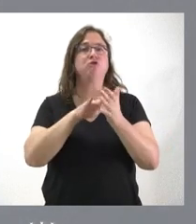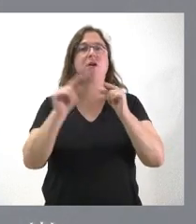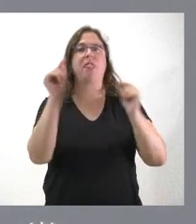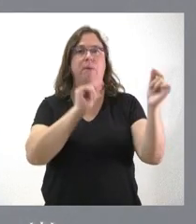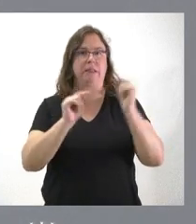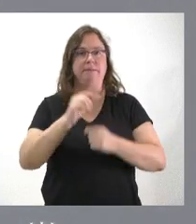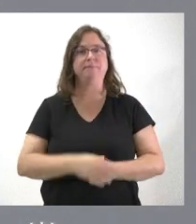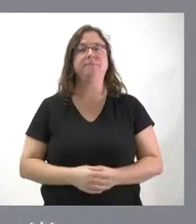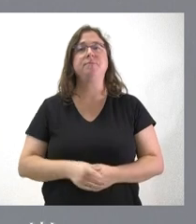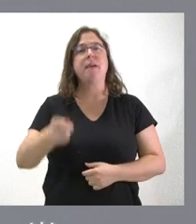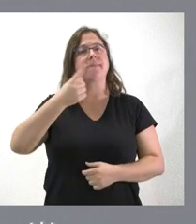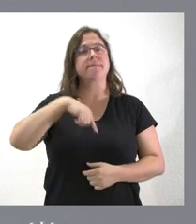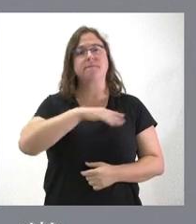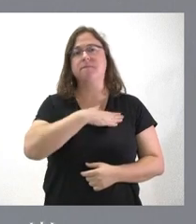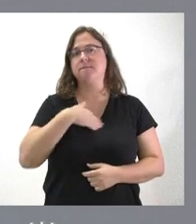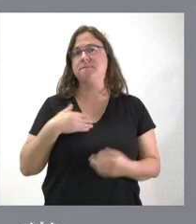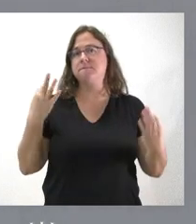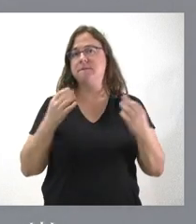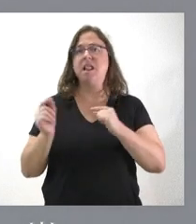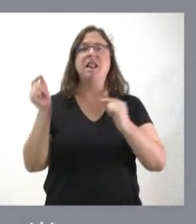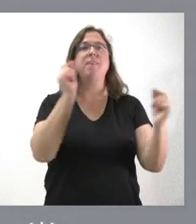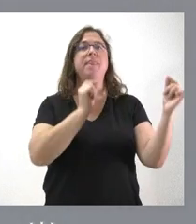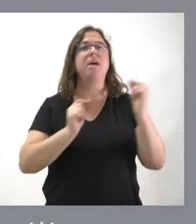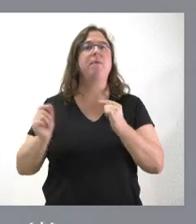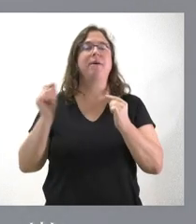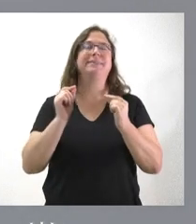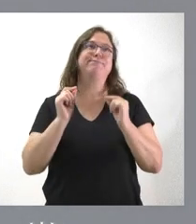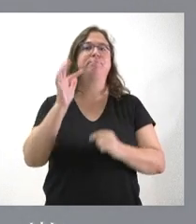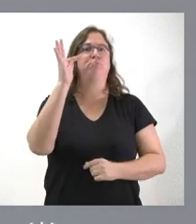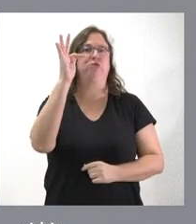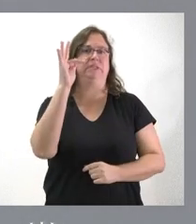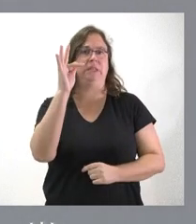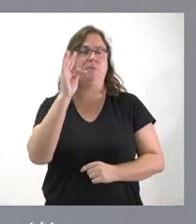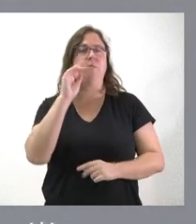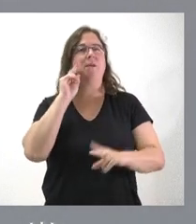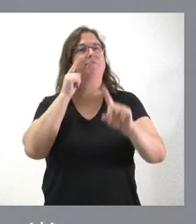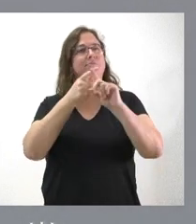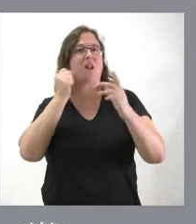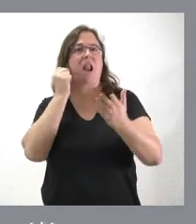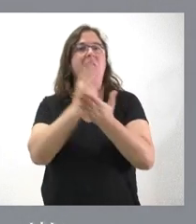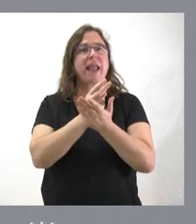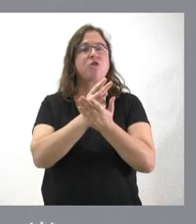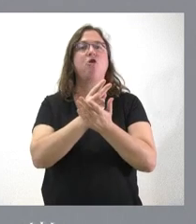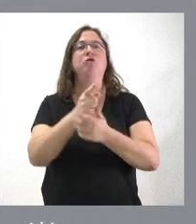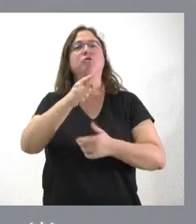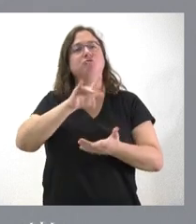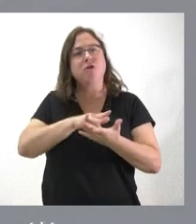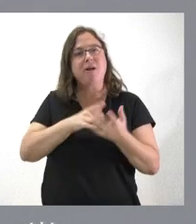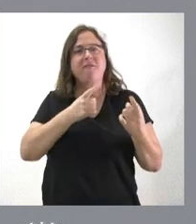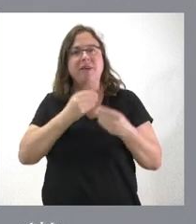debate. Nosotros queremos que este debate sea un debate en positivo, que se centre sobre los retos y desafíos que tiene Castilla y